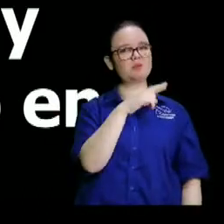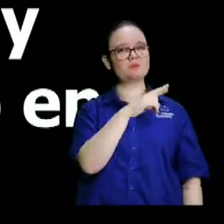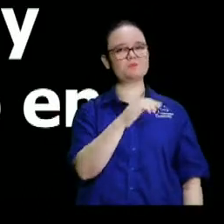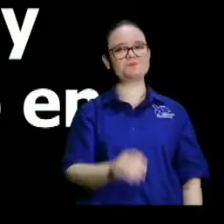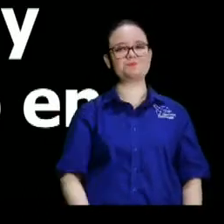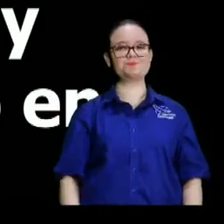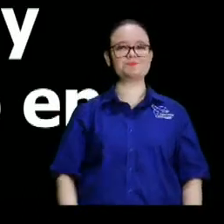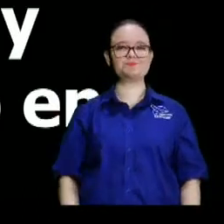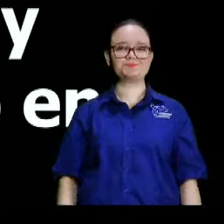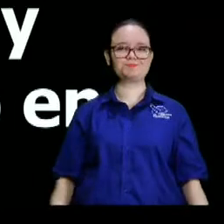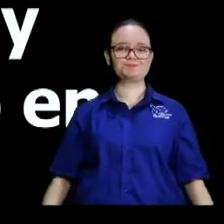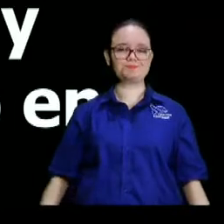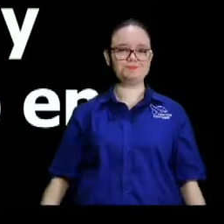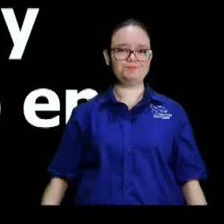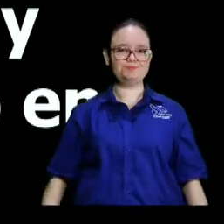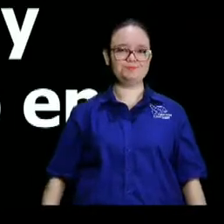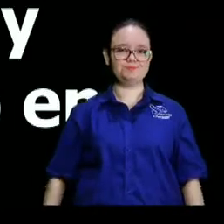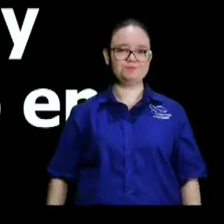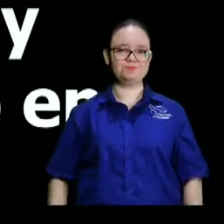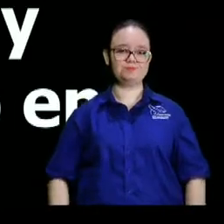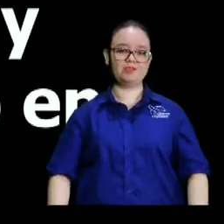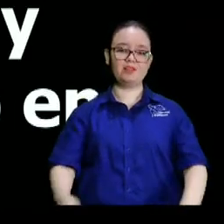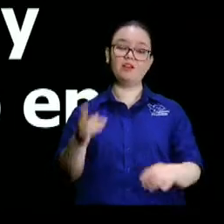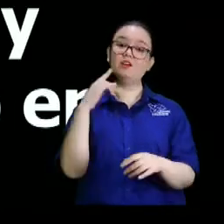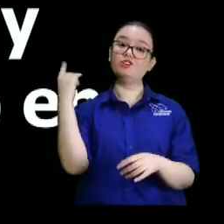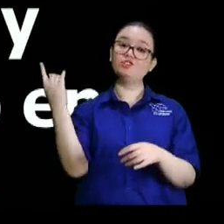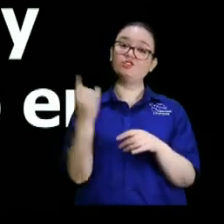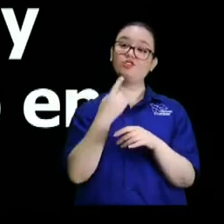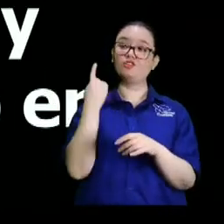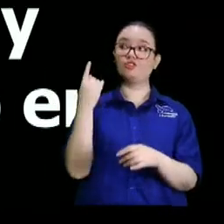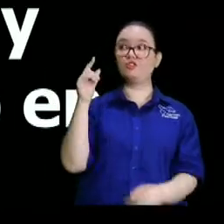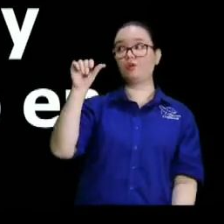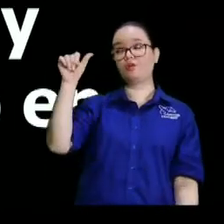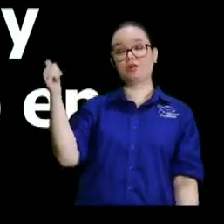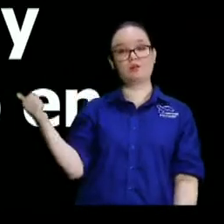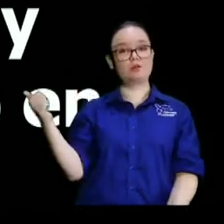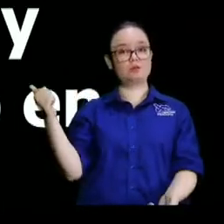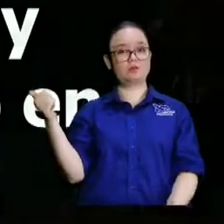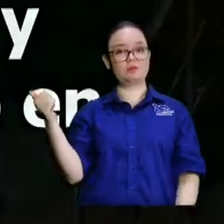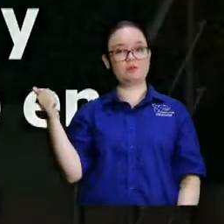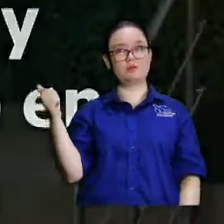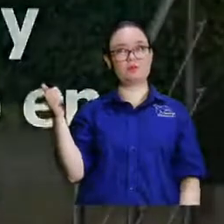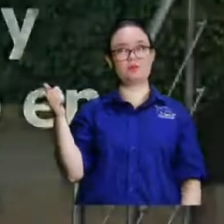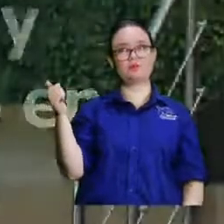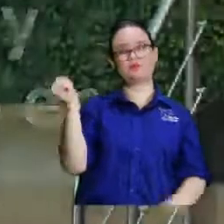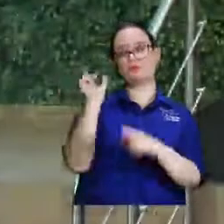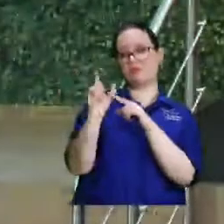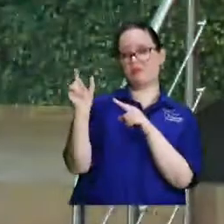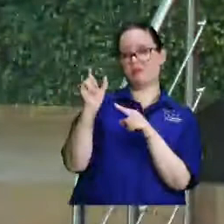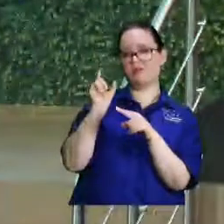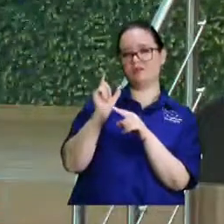De todo lo extranjero. De todo lo extraño.